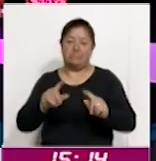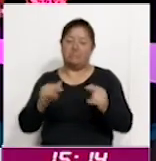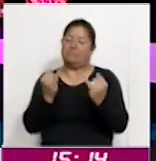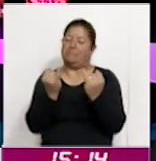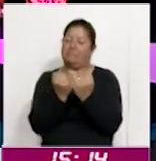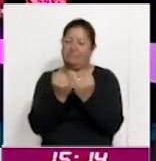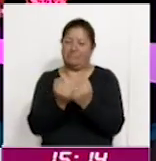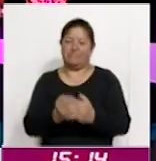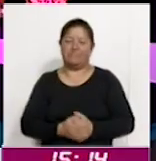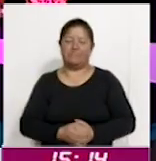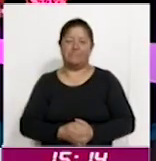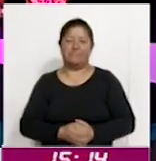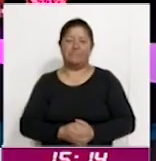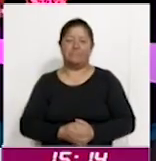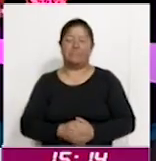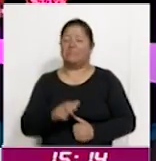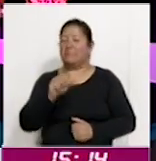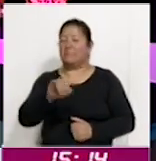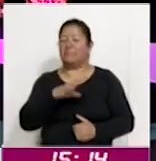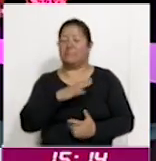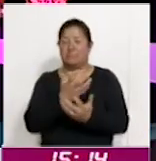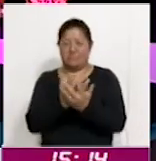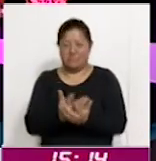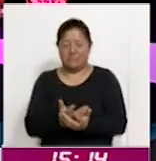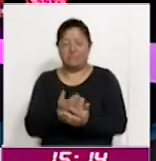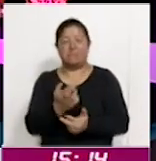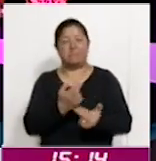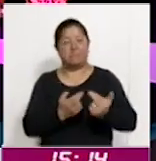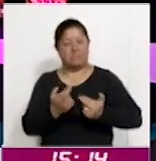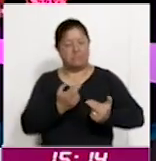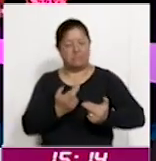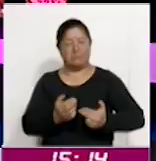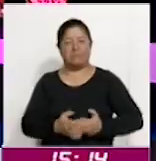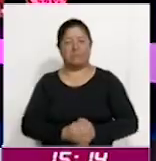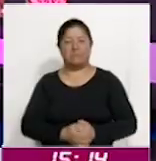diga. Con esta información vamos a hacer una pausa. No se vaya. Ya regresamos.